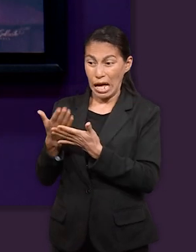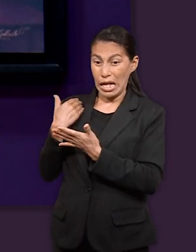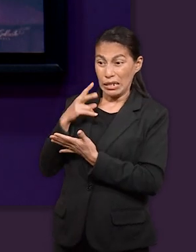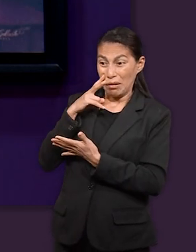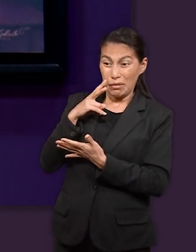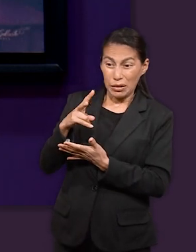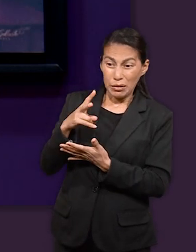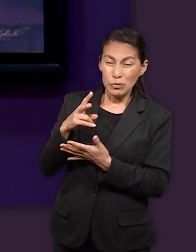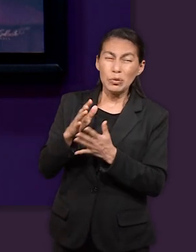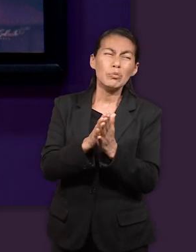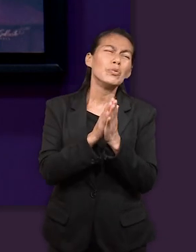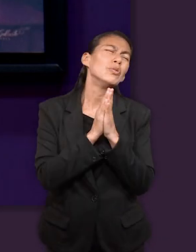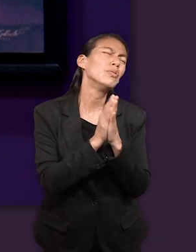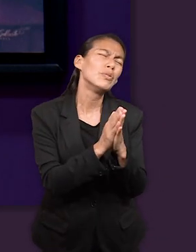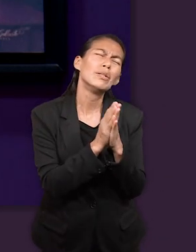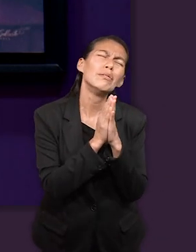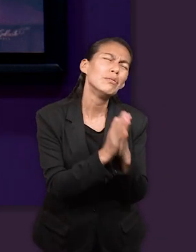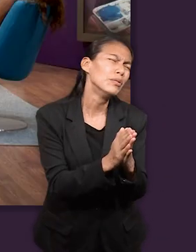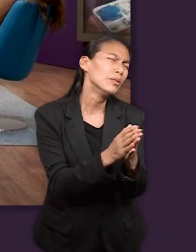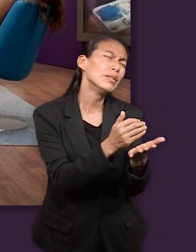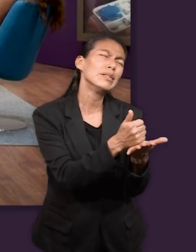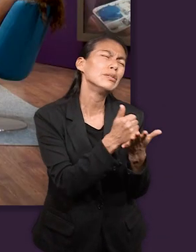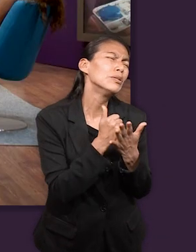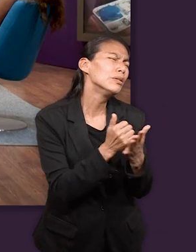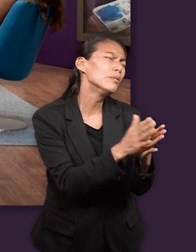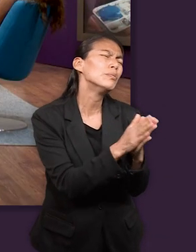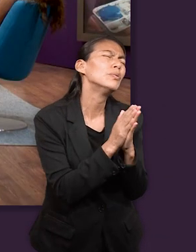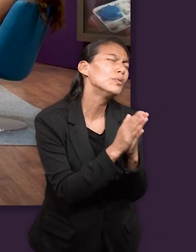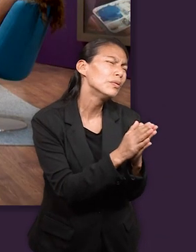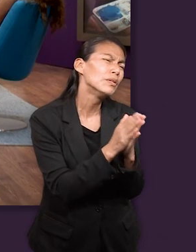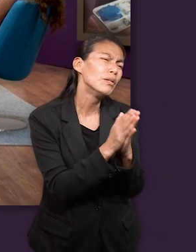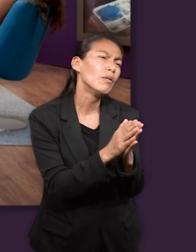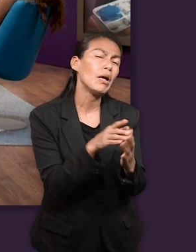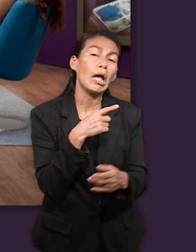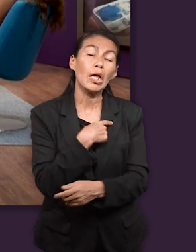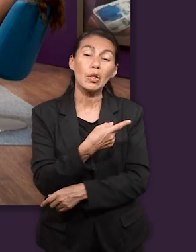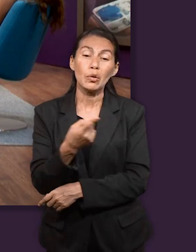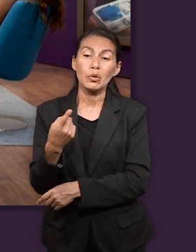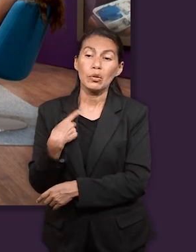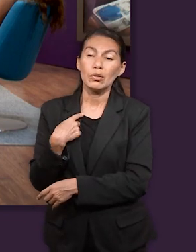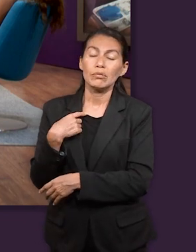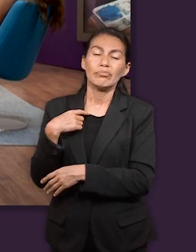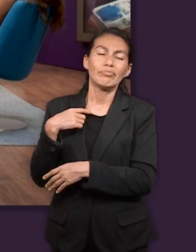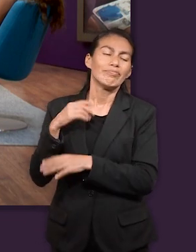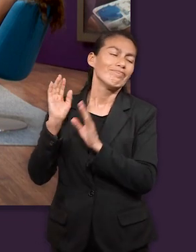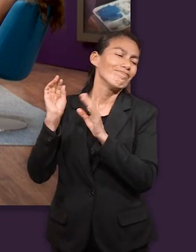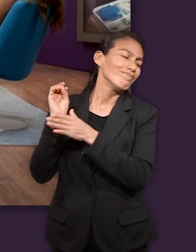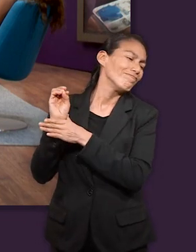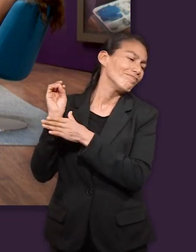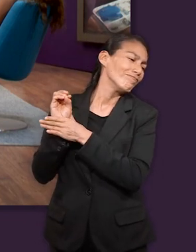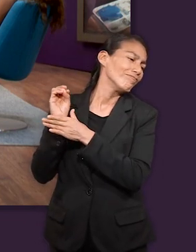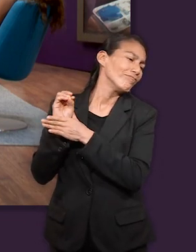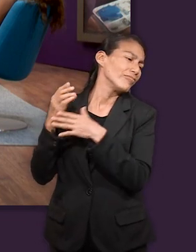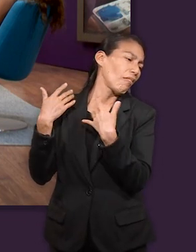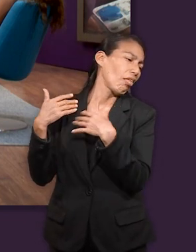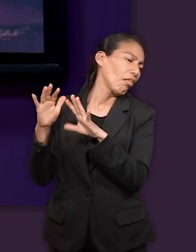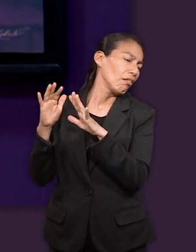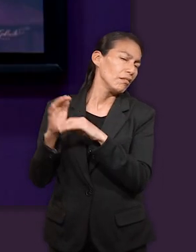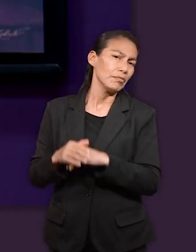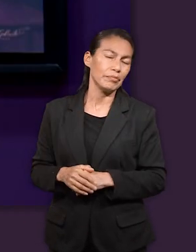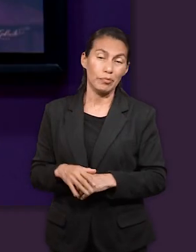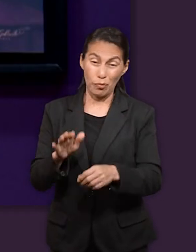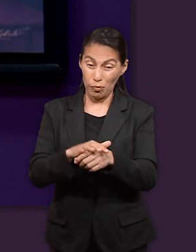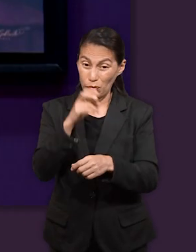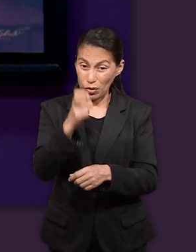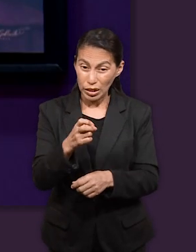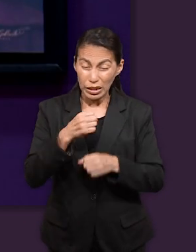la angustia de su alma cuando nos rogaba y no lo escuchamos por eso ha venido sobre nosotros esta angustia